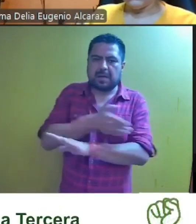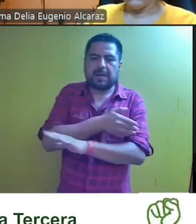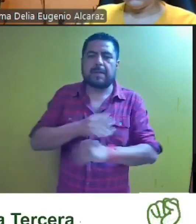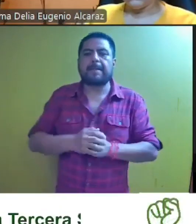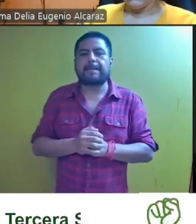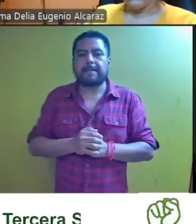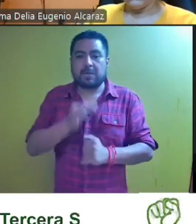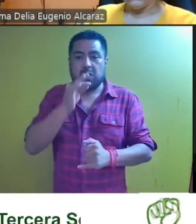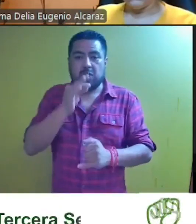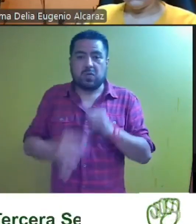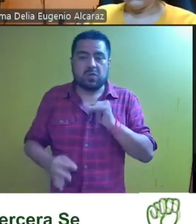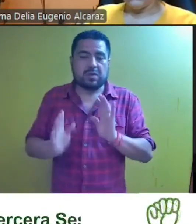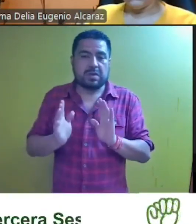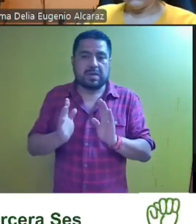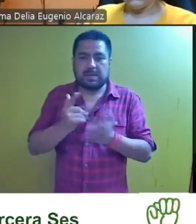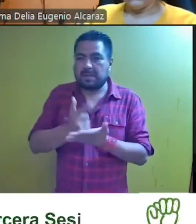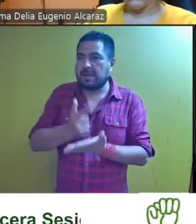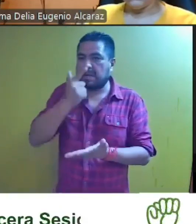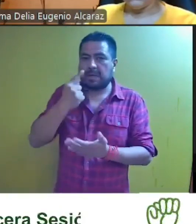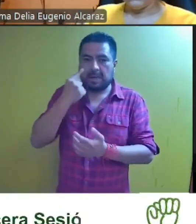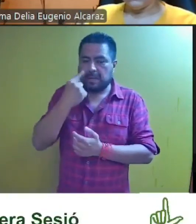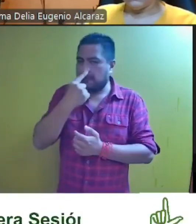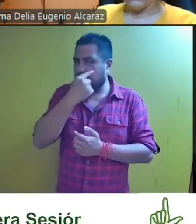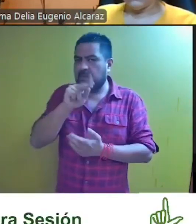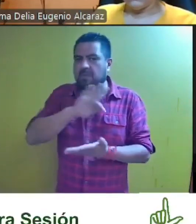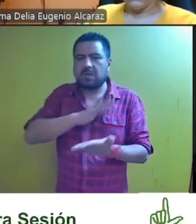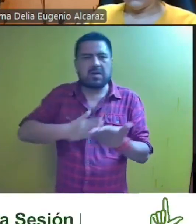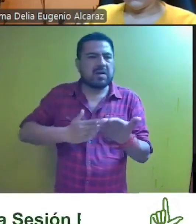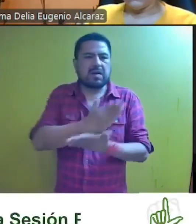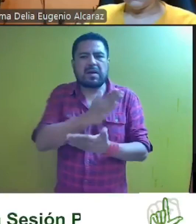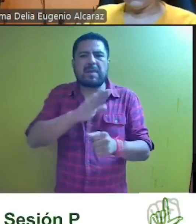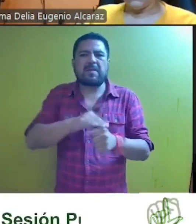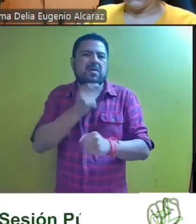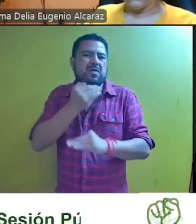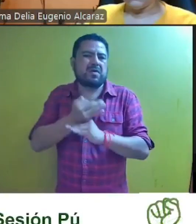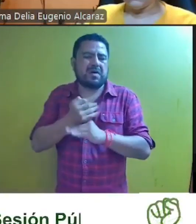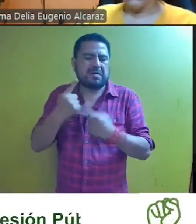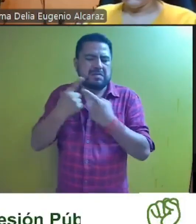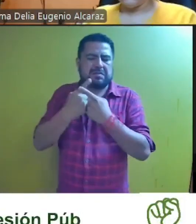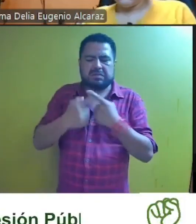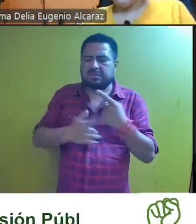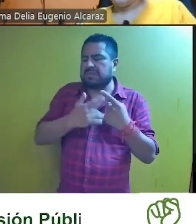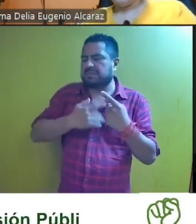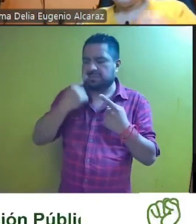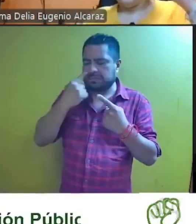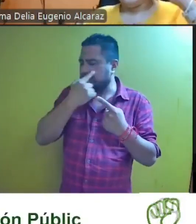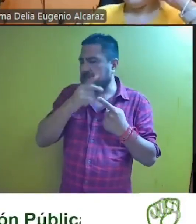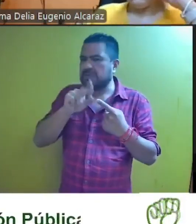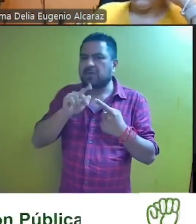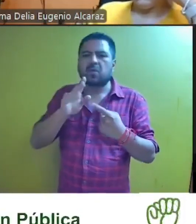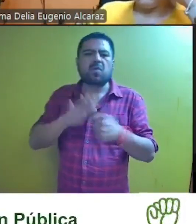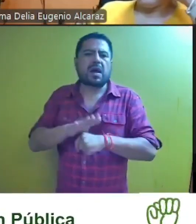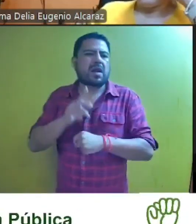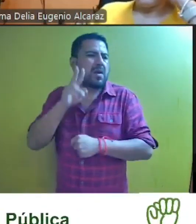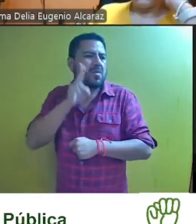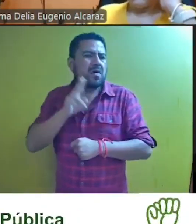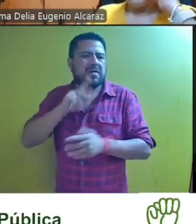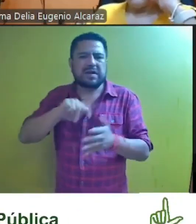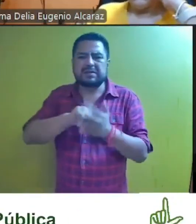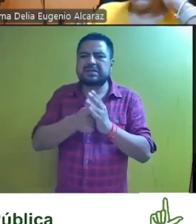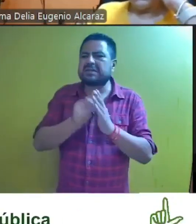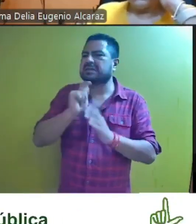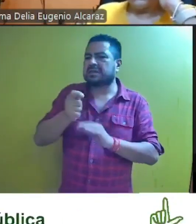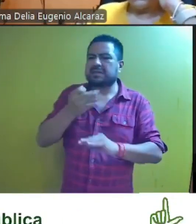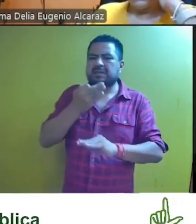la última porción del agravio se considera infundada ya que no obstante que la disconforme no señala en específico a qué pruebas técnicas se refiere